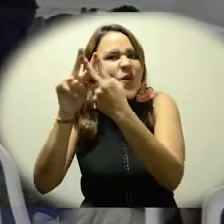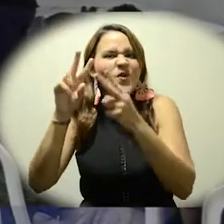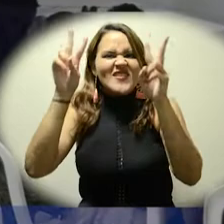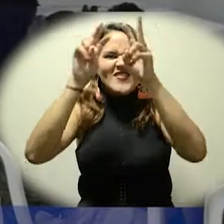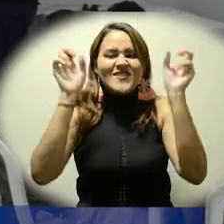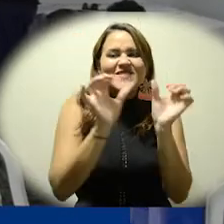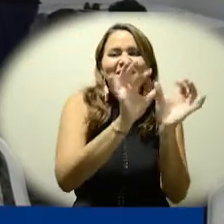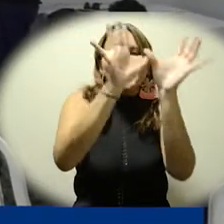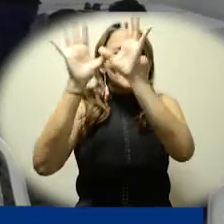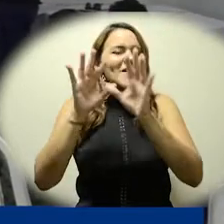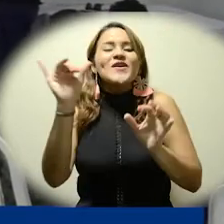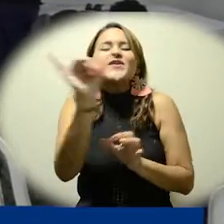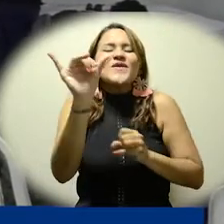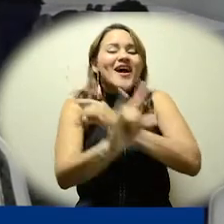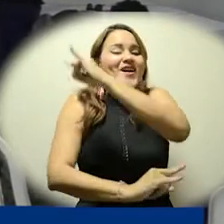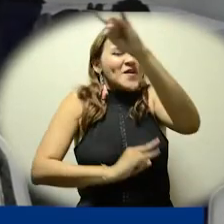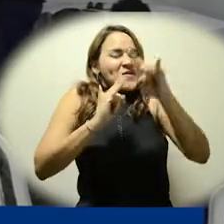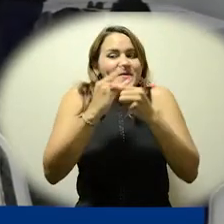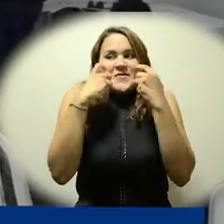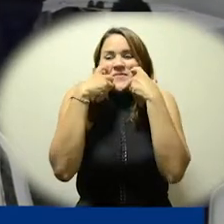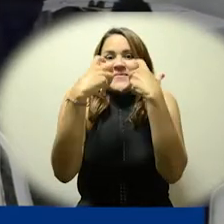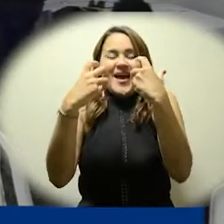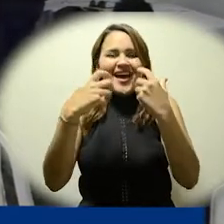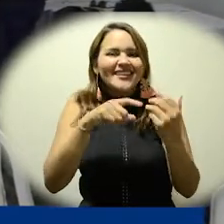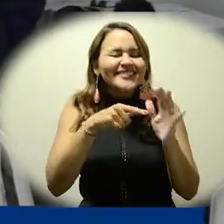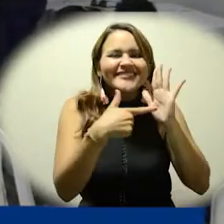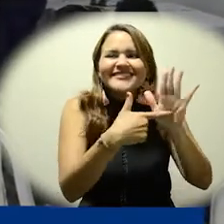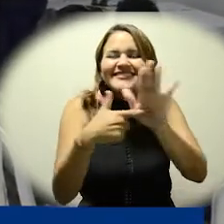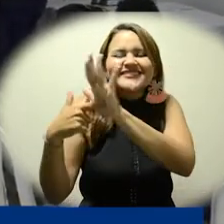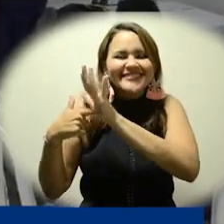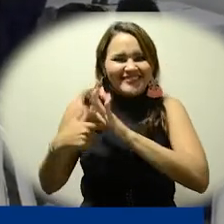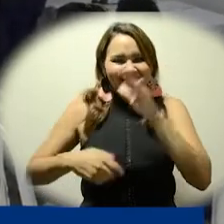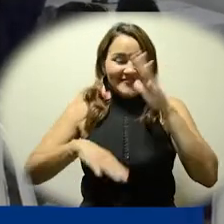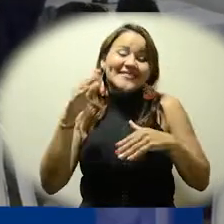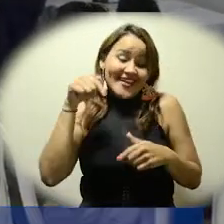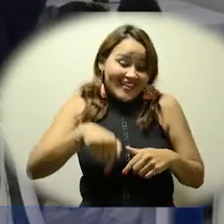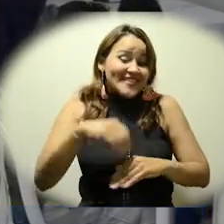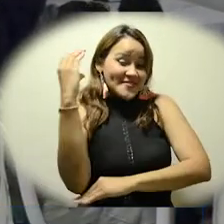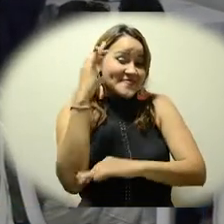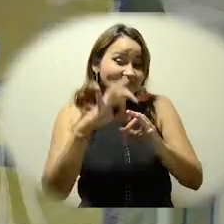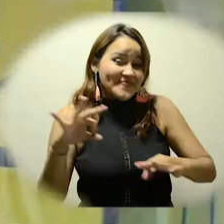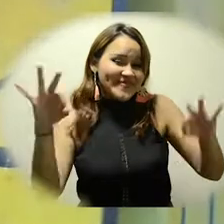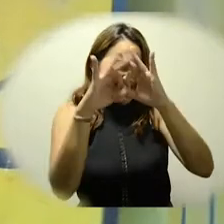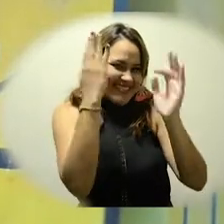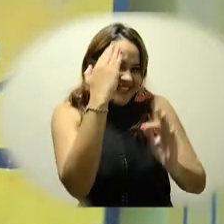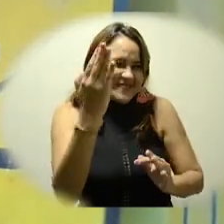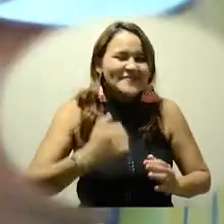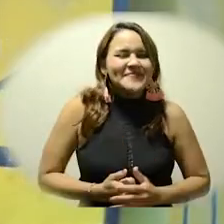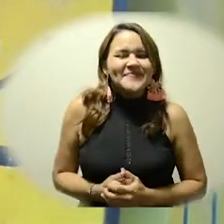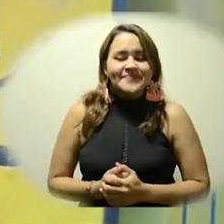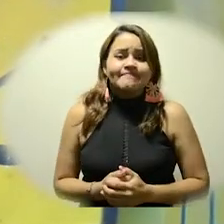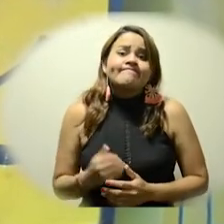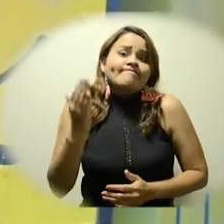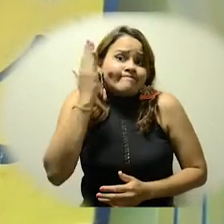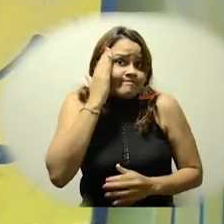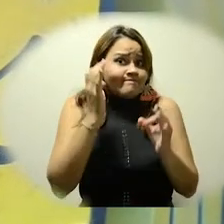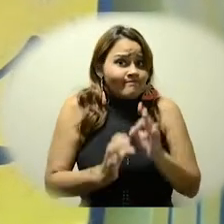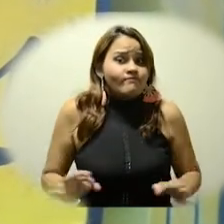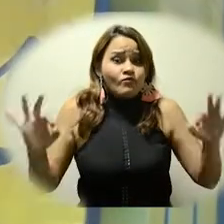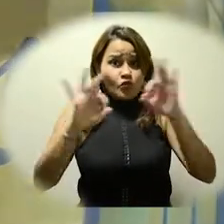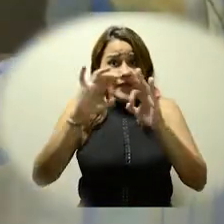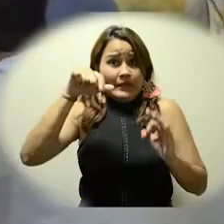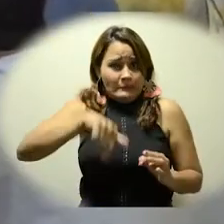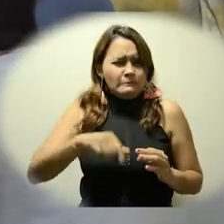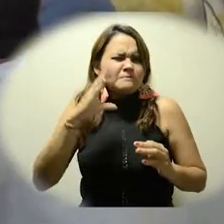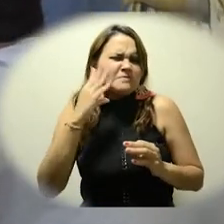al universo de Macondo, que obviamente es algo muy importante para nosotros acá en el país. Cabe recordar que